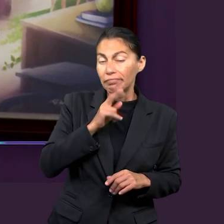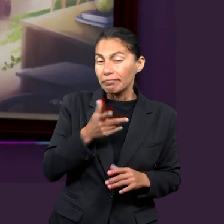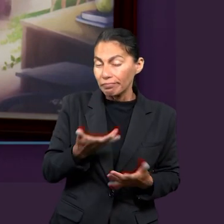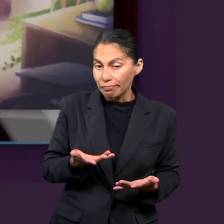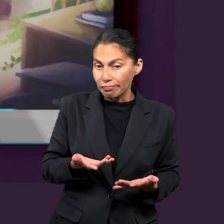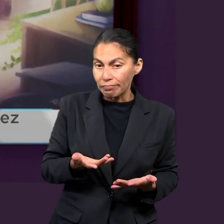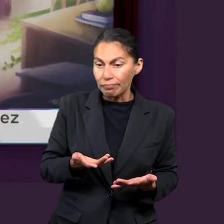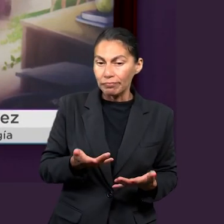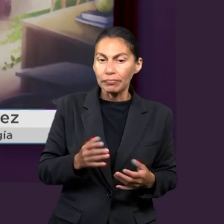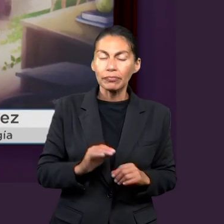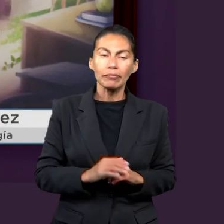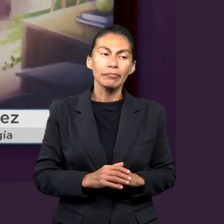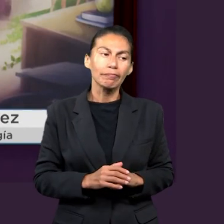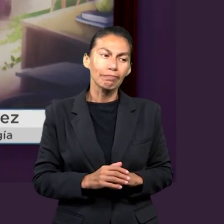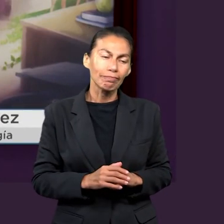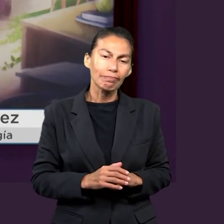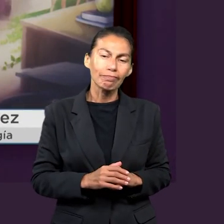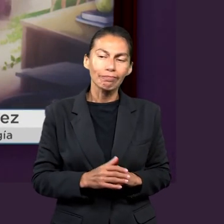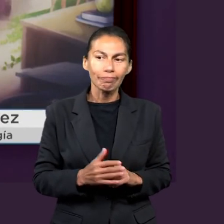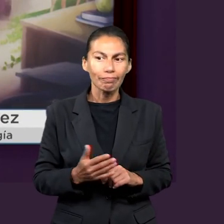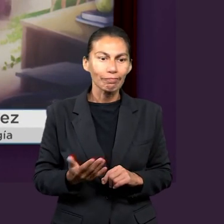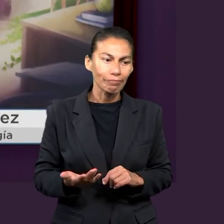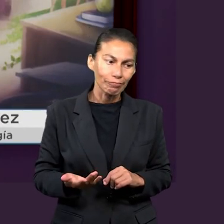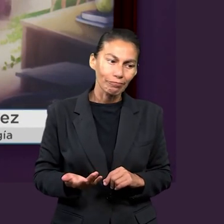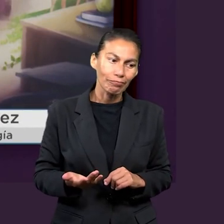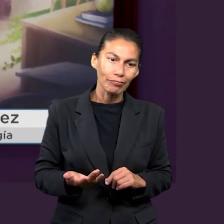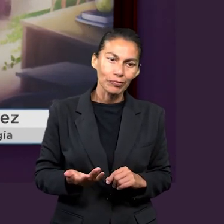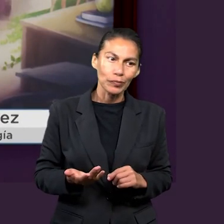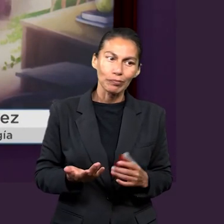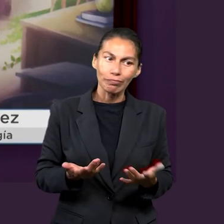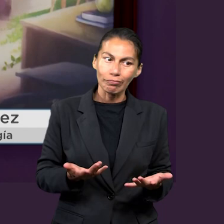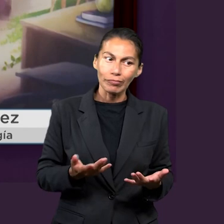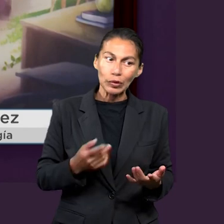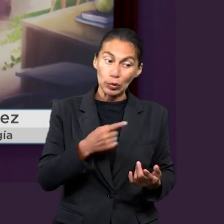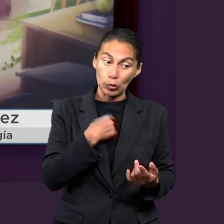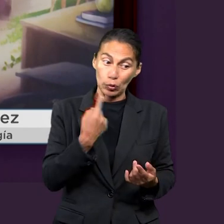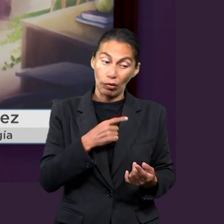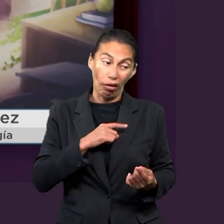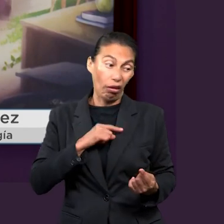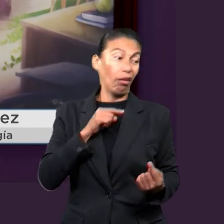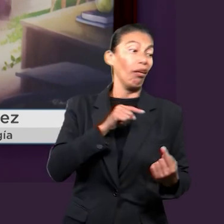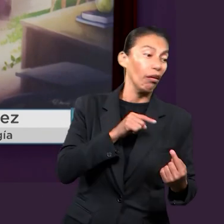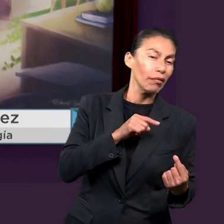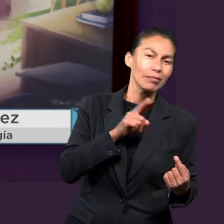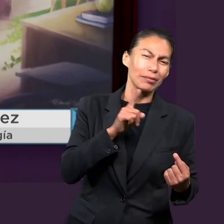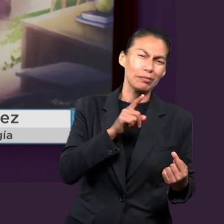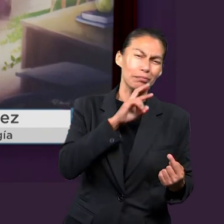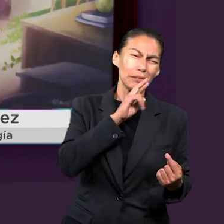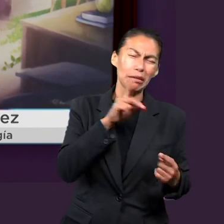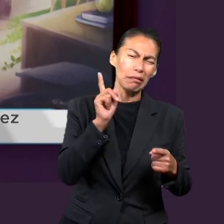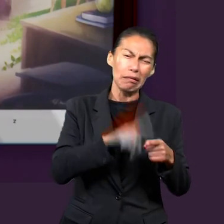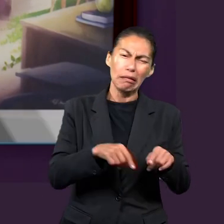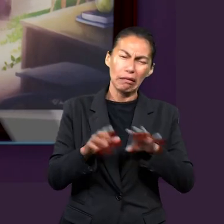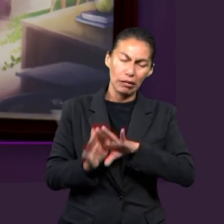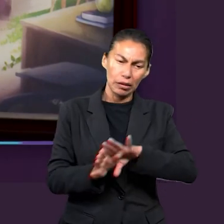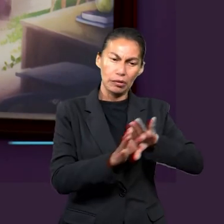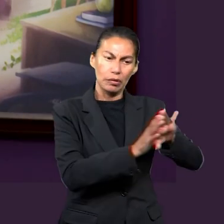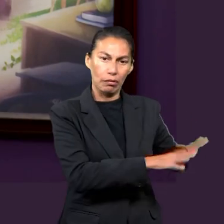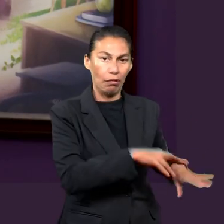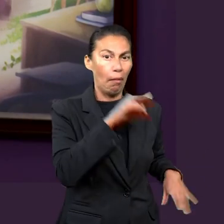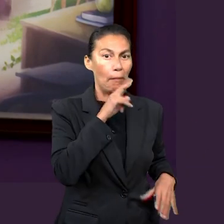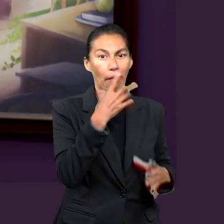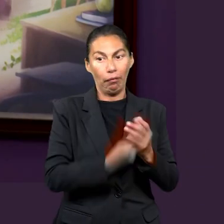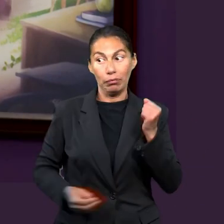bien este aspecto de atacar podríamos suplirlo